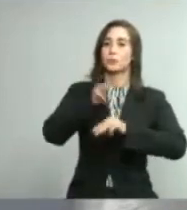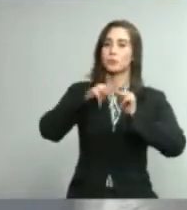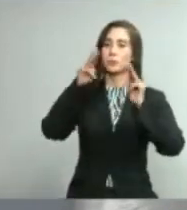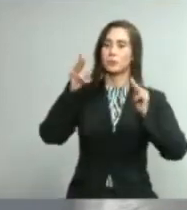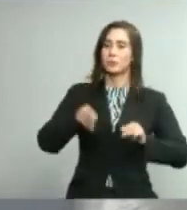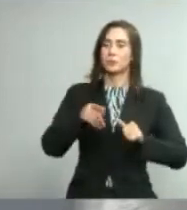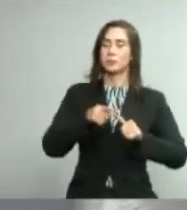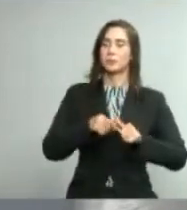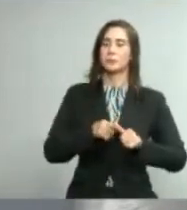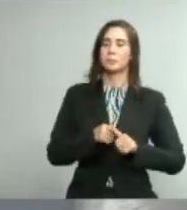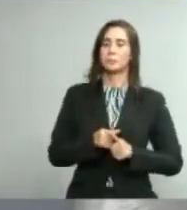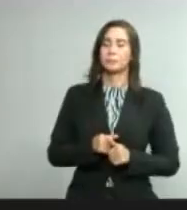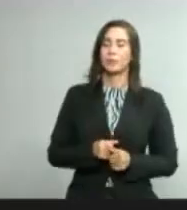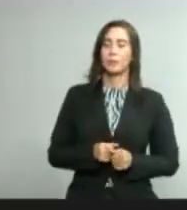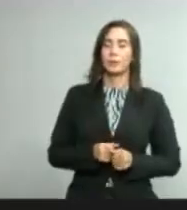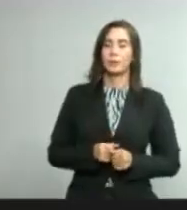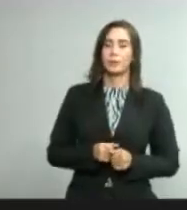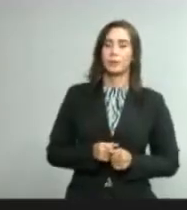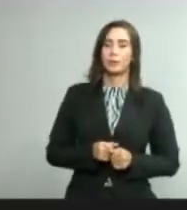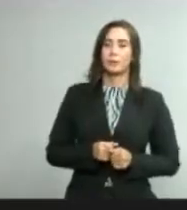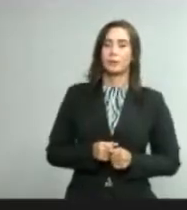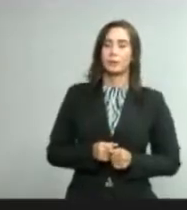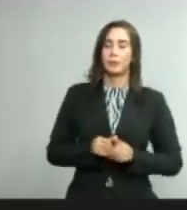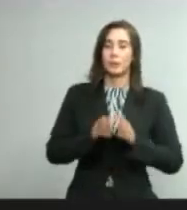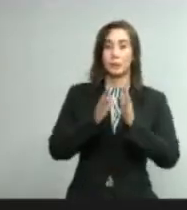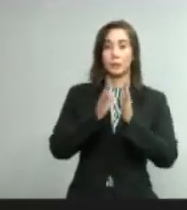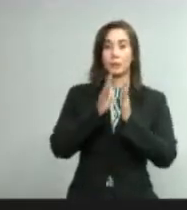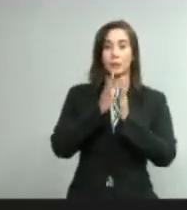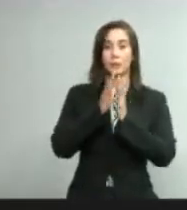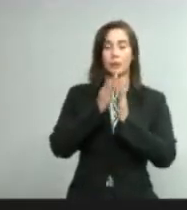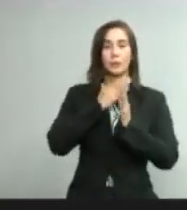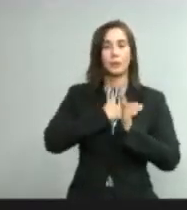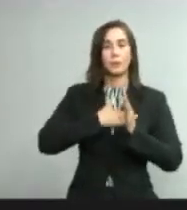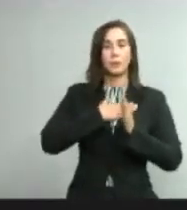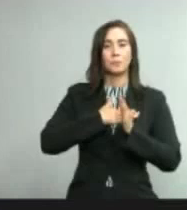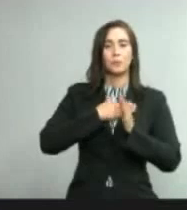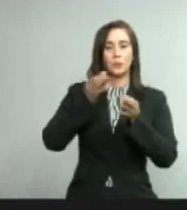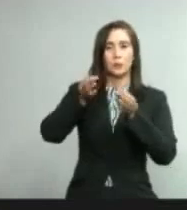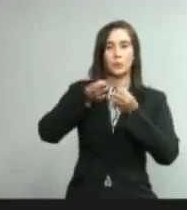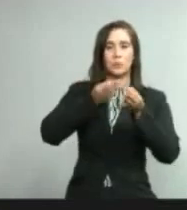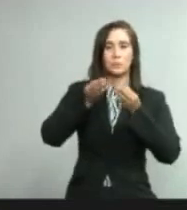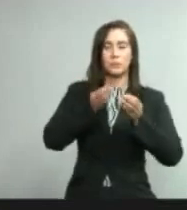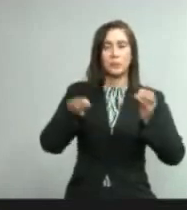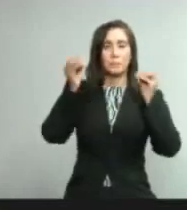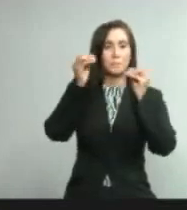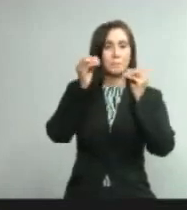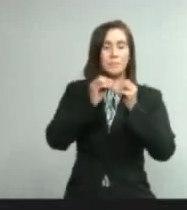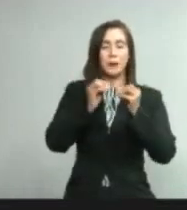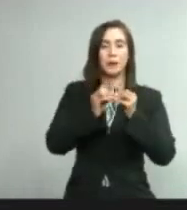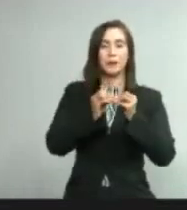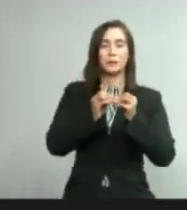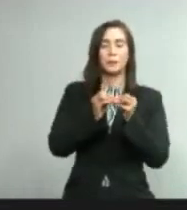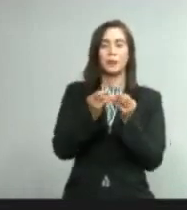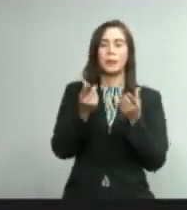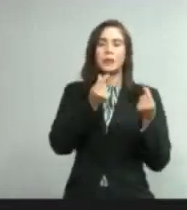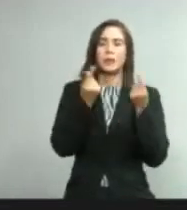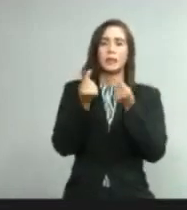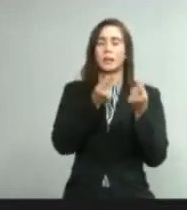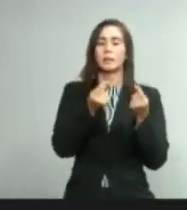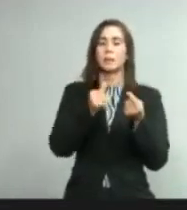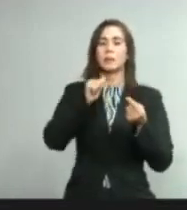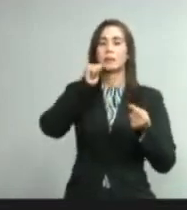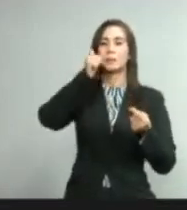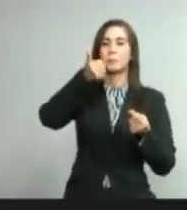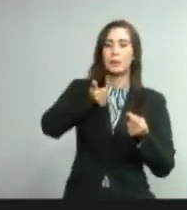ministro. Para que por favor nos dé más detalles sobre la logística que van a implementar mañana en las